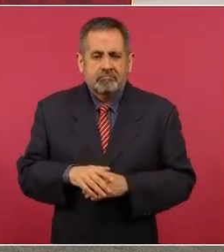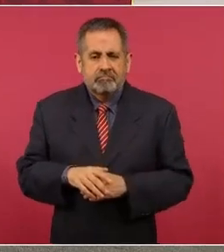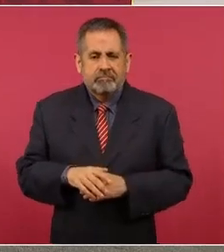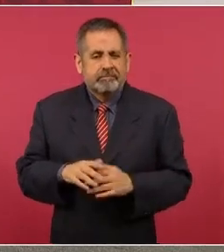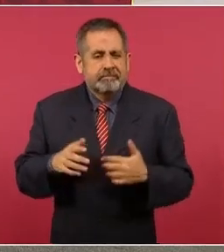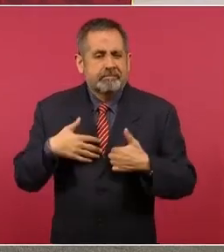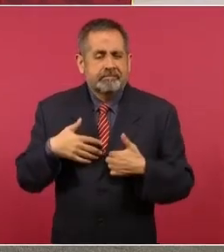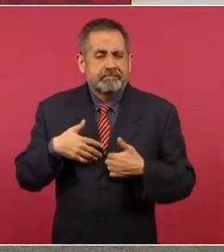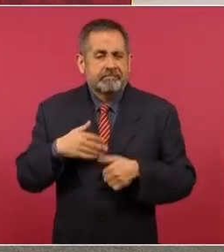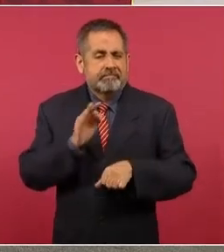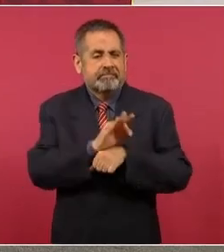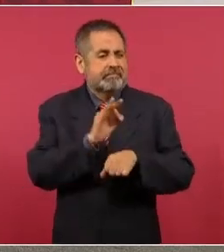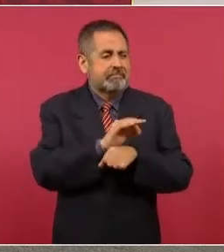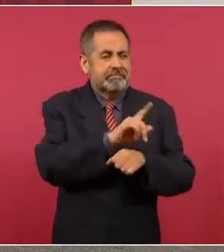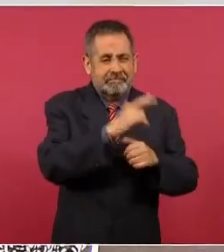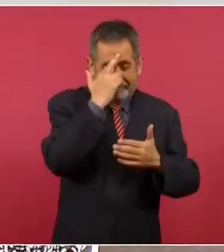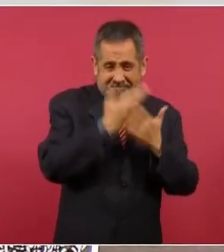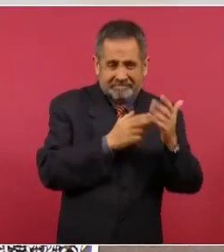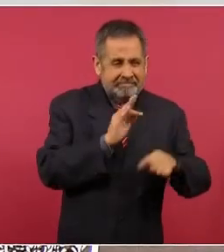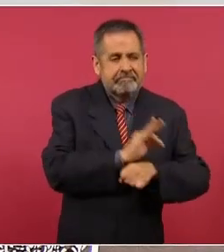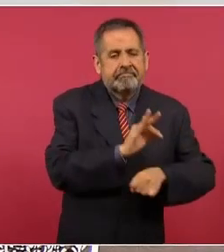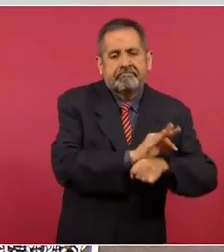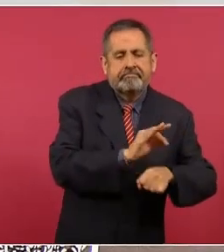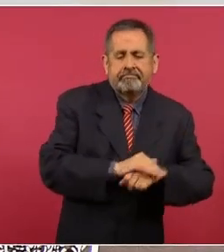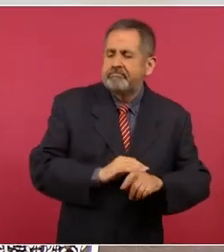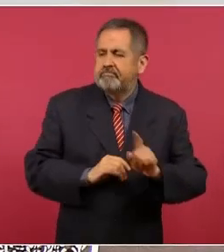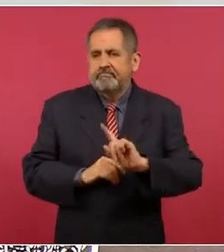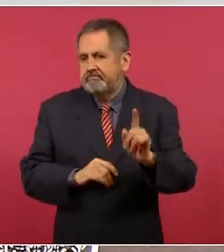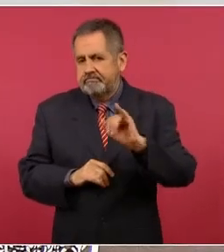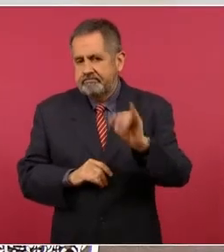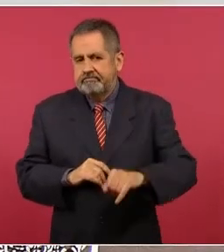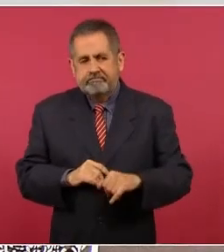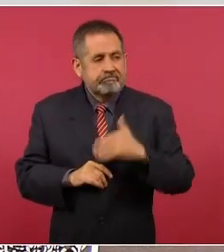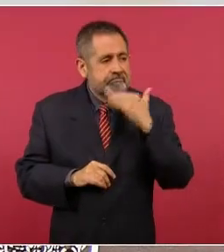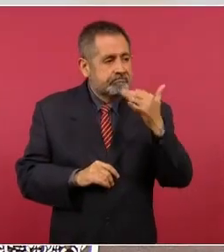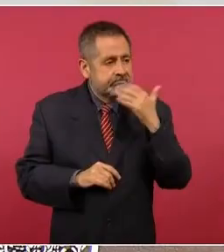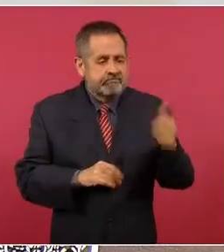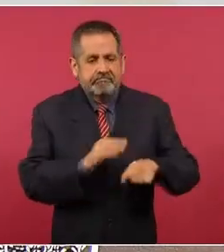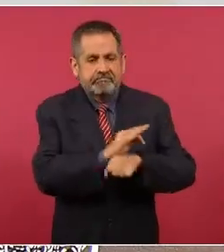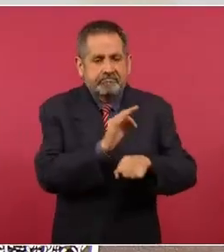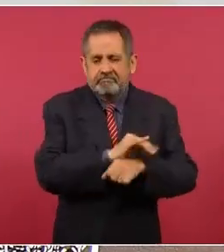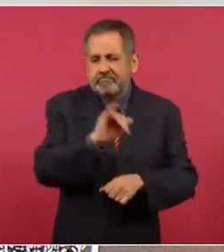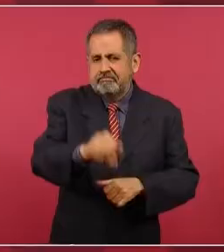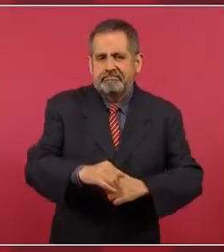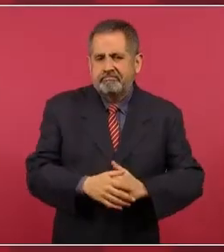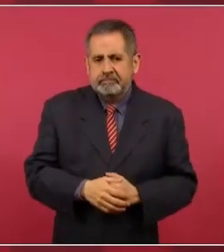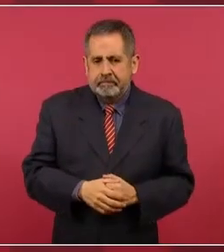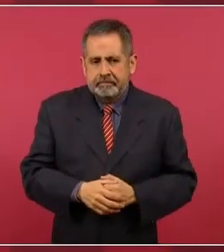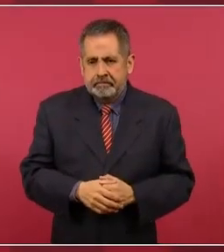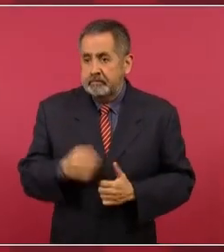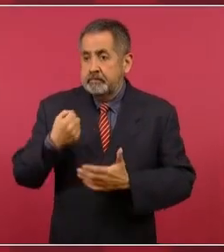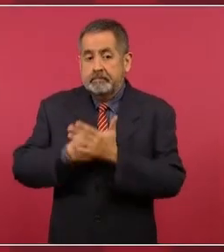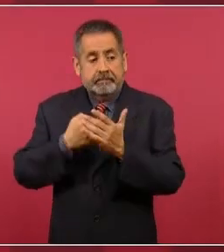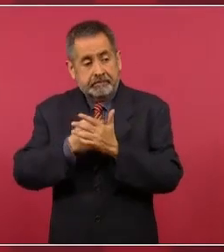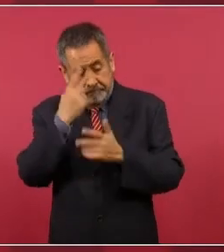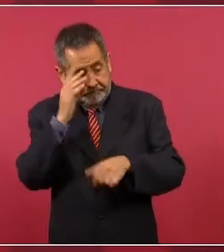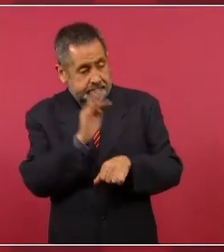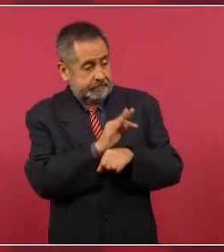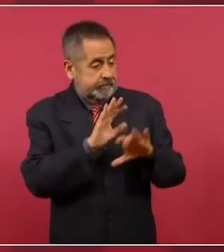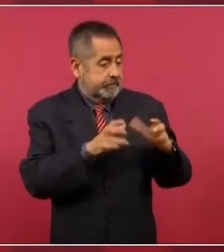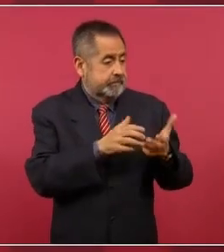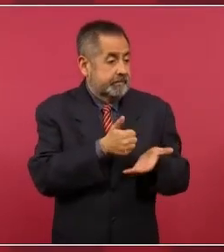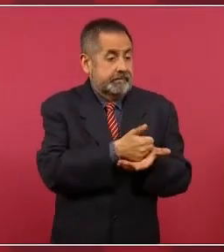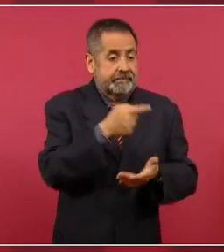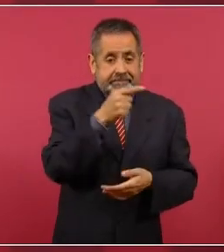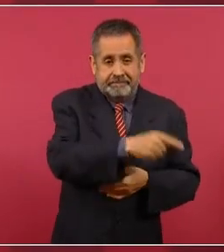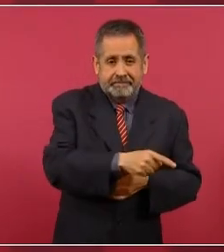de delincuentes, en favor de corruptos, nunca hemos luchado en favor